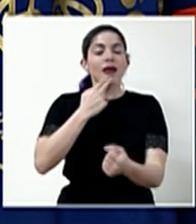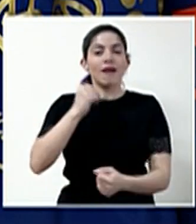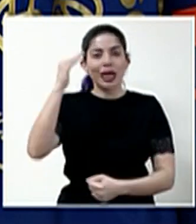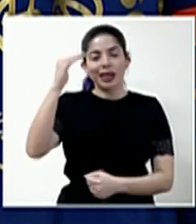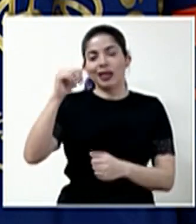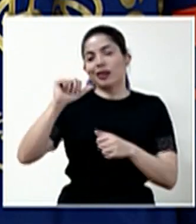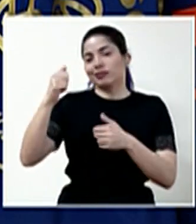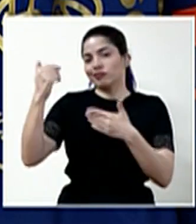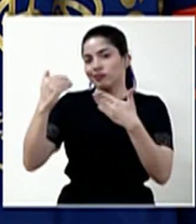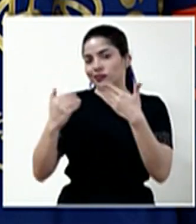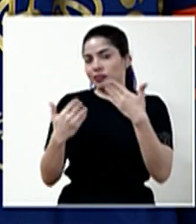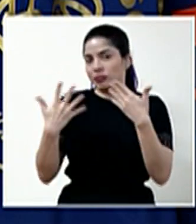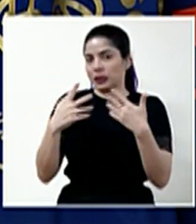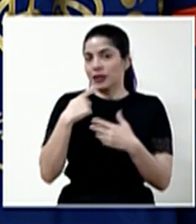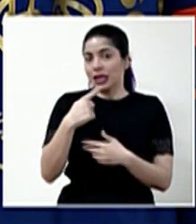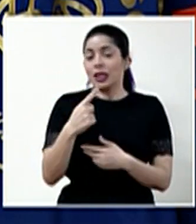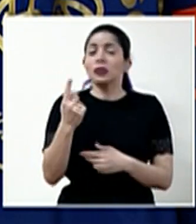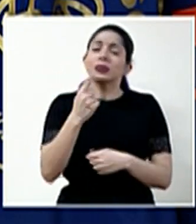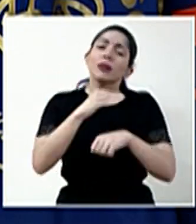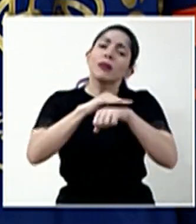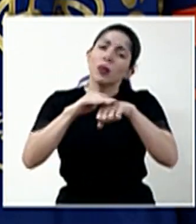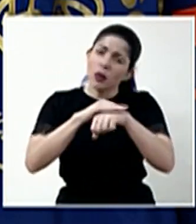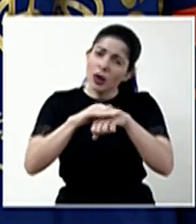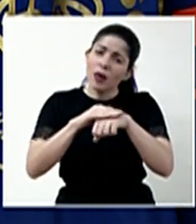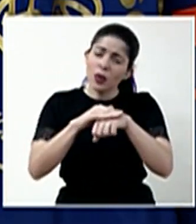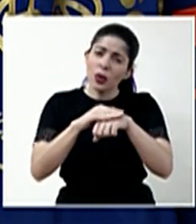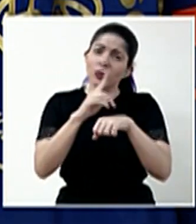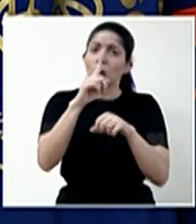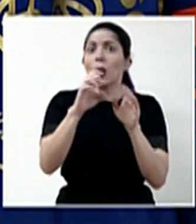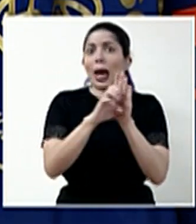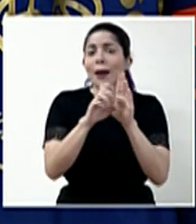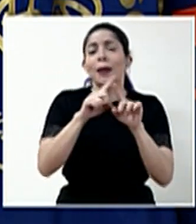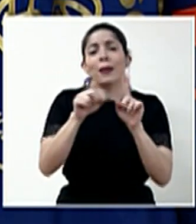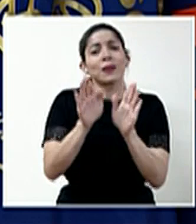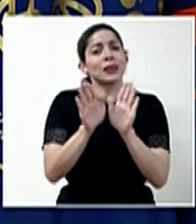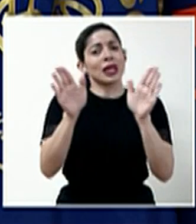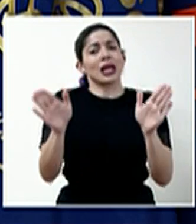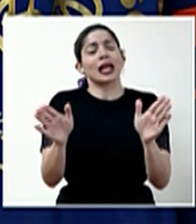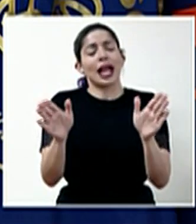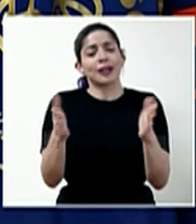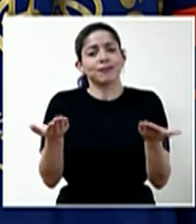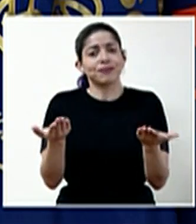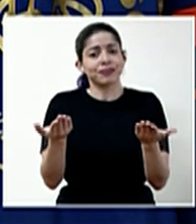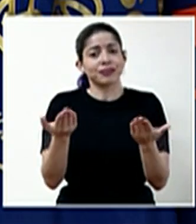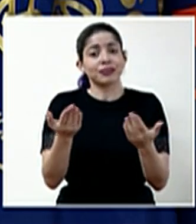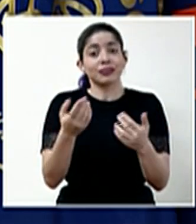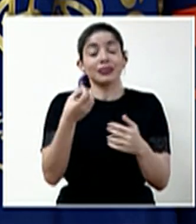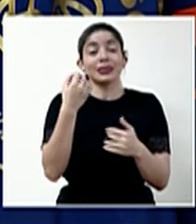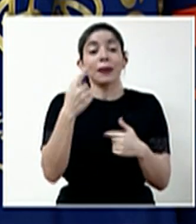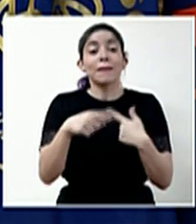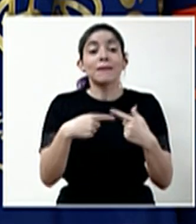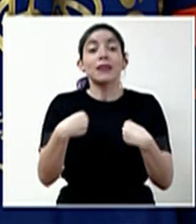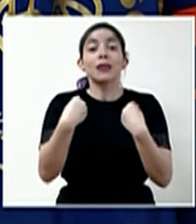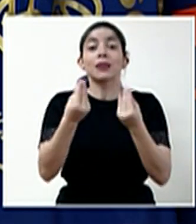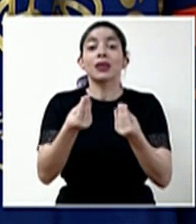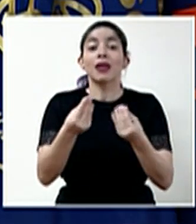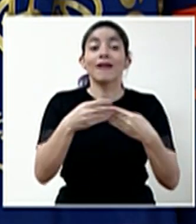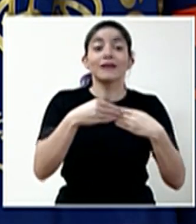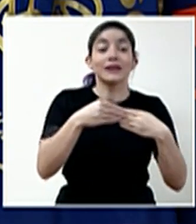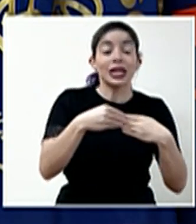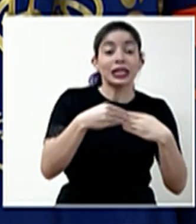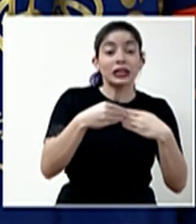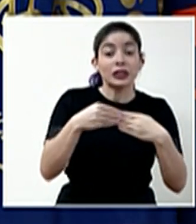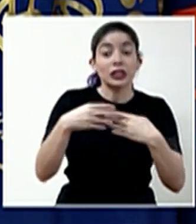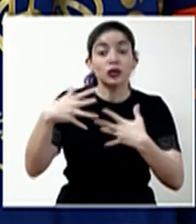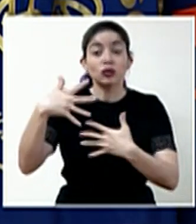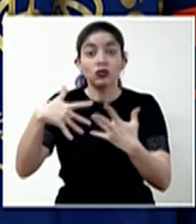las que ya se han anunciado. Nada más, por favor, eso es un ejemplo, pero en general, en la medida de que se va flexibilizando el